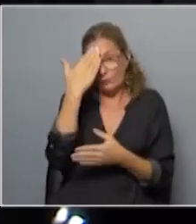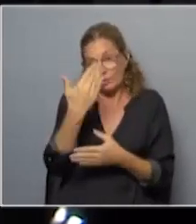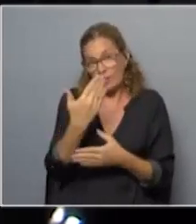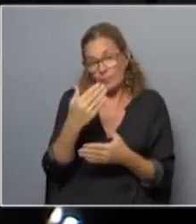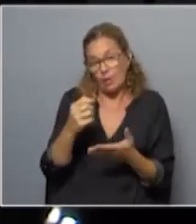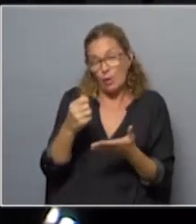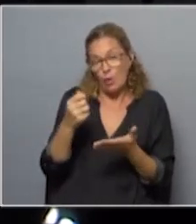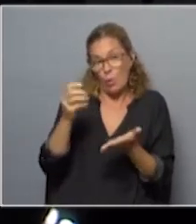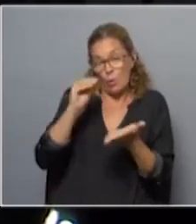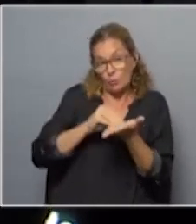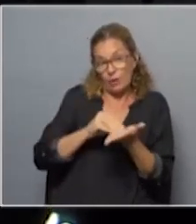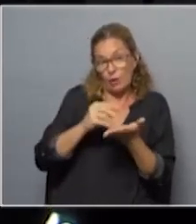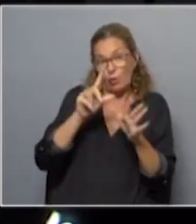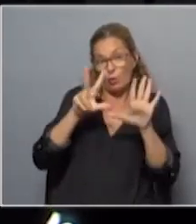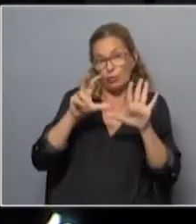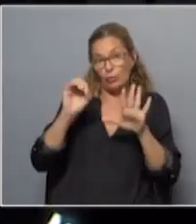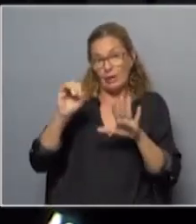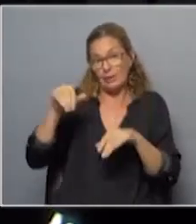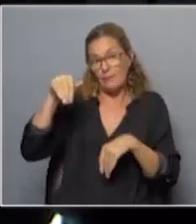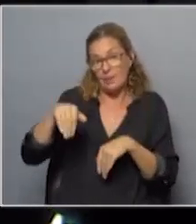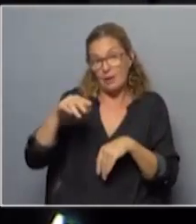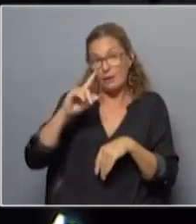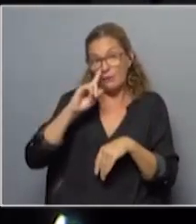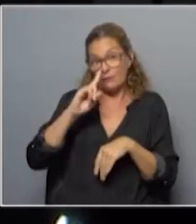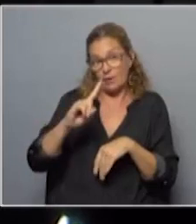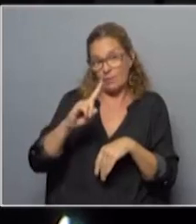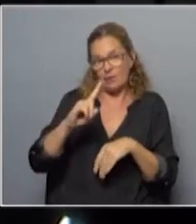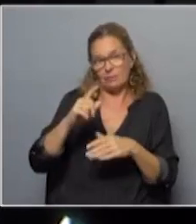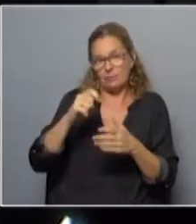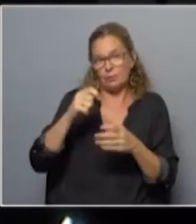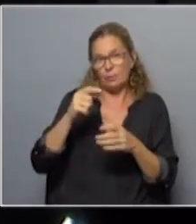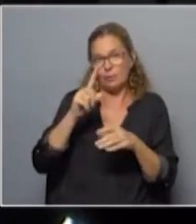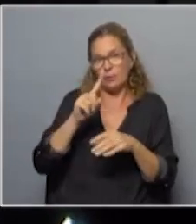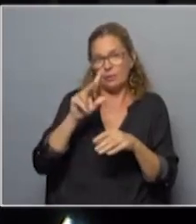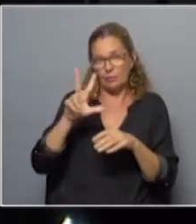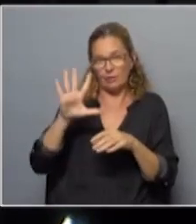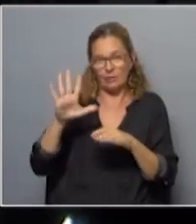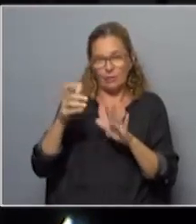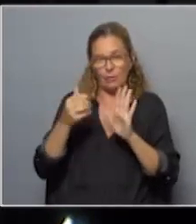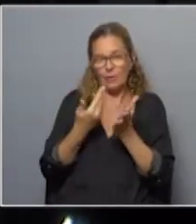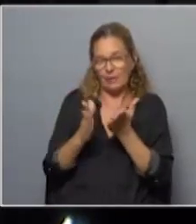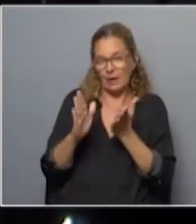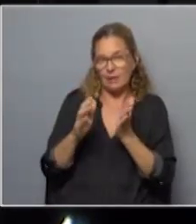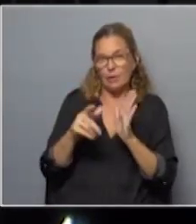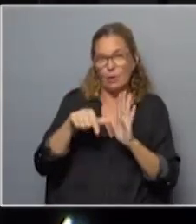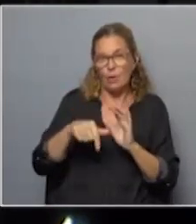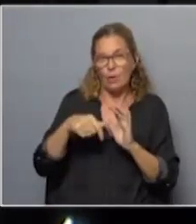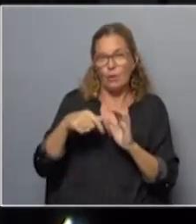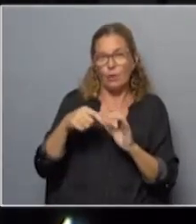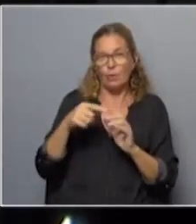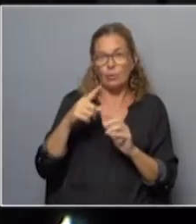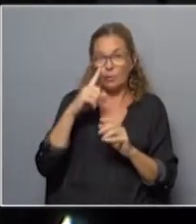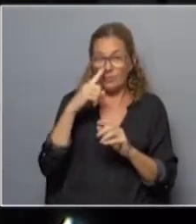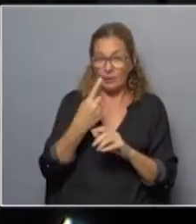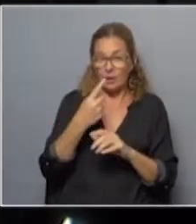juntaran 800.000 firmas por considerar esos 135 impopulares. Hoy en La Letra Chica, urgente